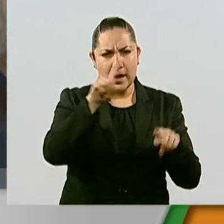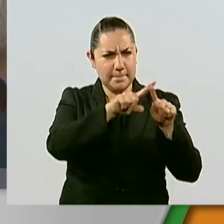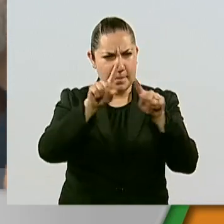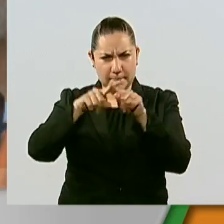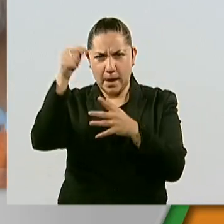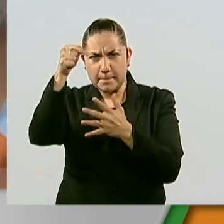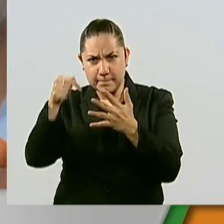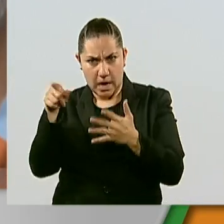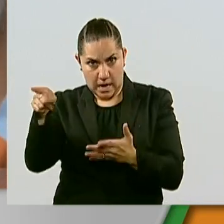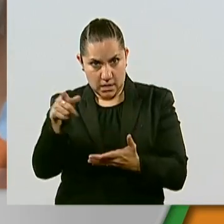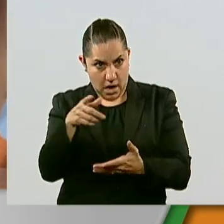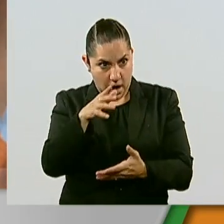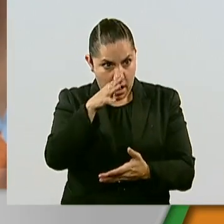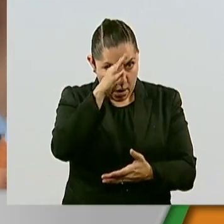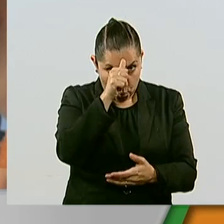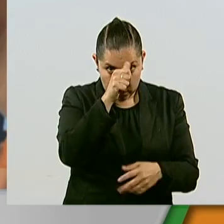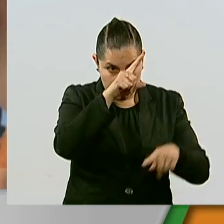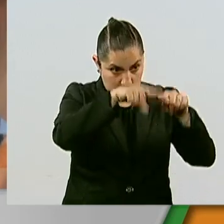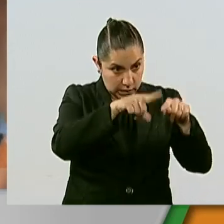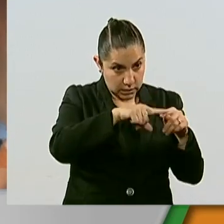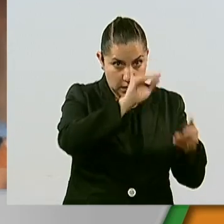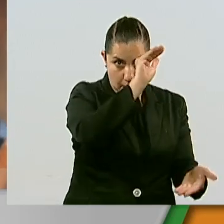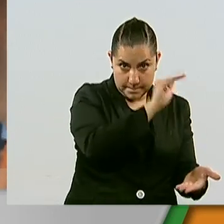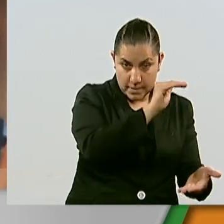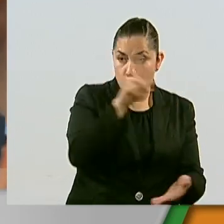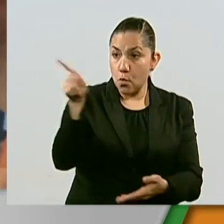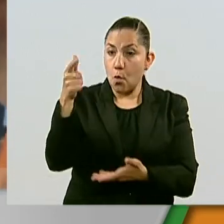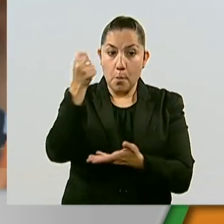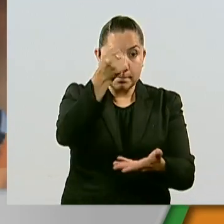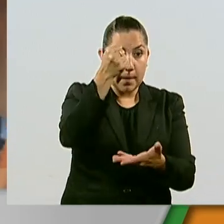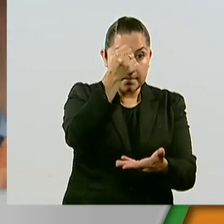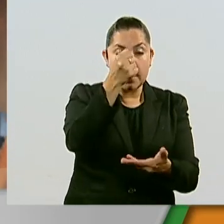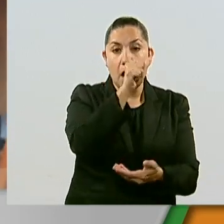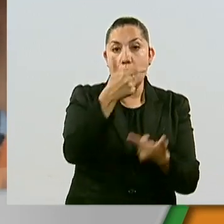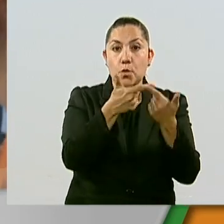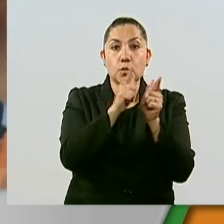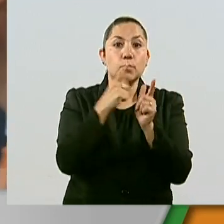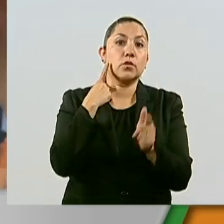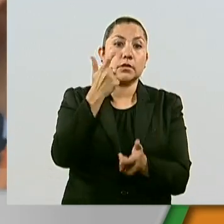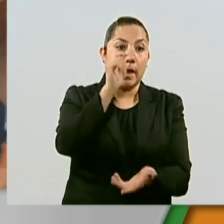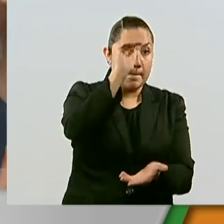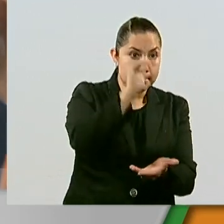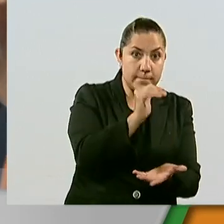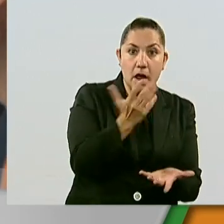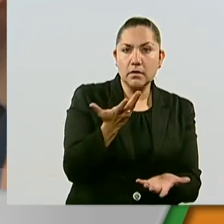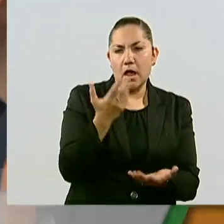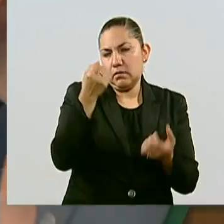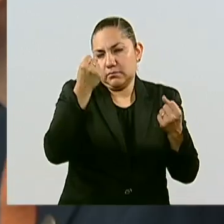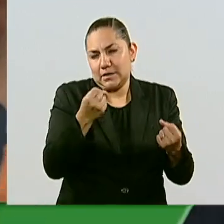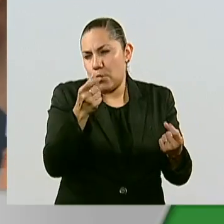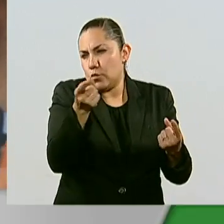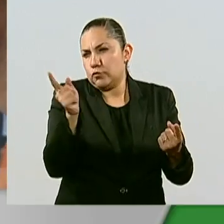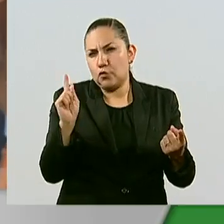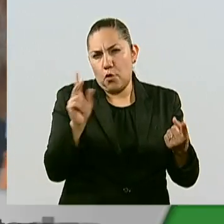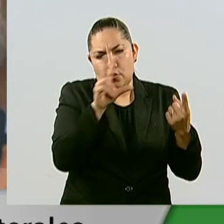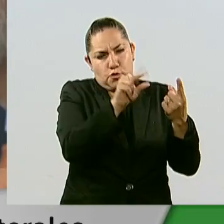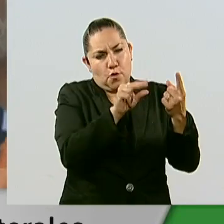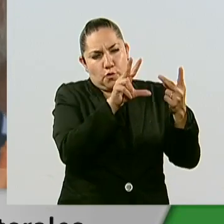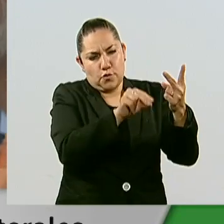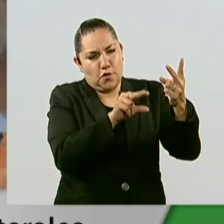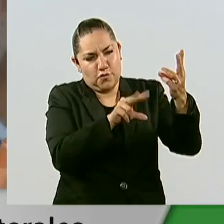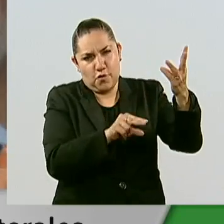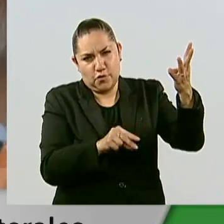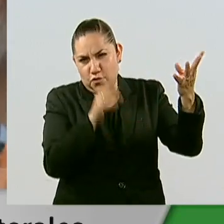los diputados, la reducción del financiamiento. Pero lo que están haciendo es darle las condiciones al presidente